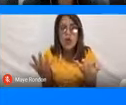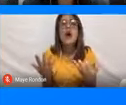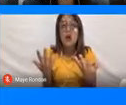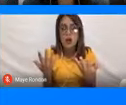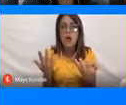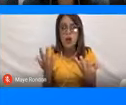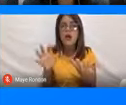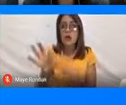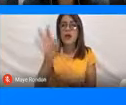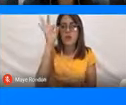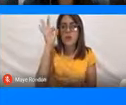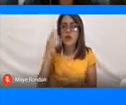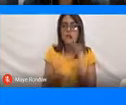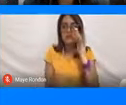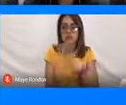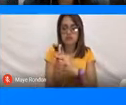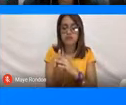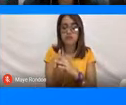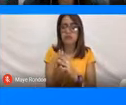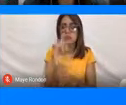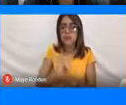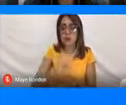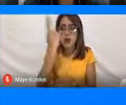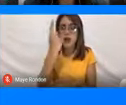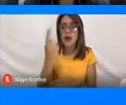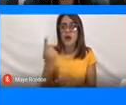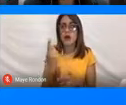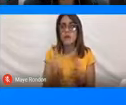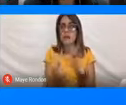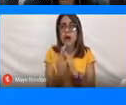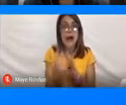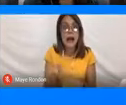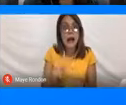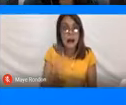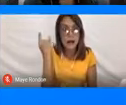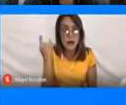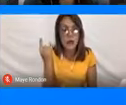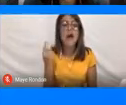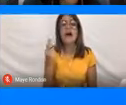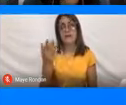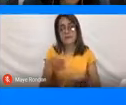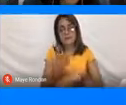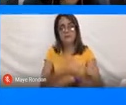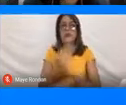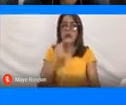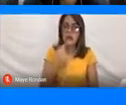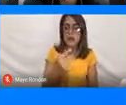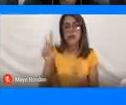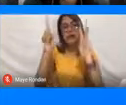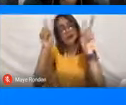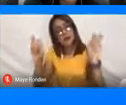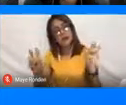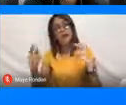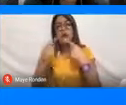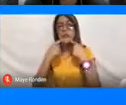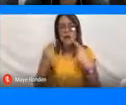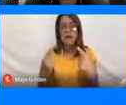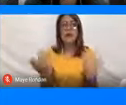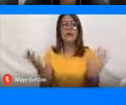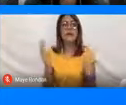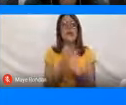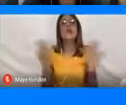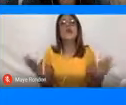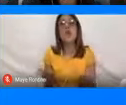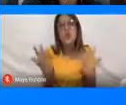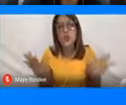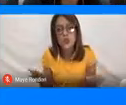en el momento en que tenga alguna eventualidad. Entonces, les decimos que hable sobre dónde